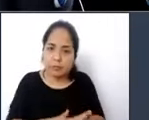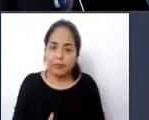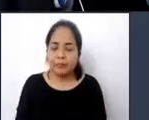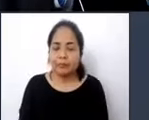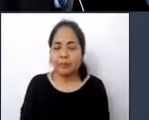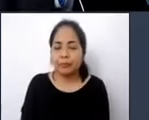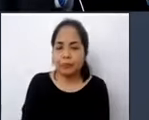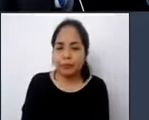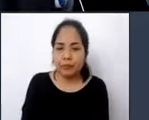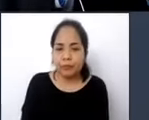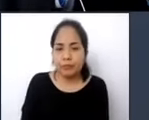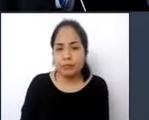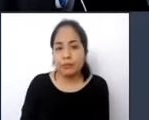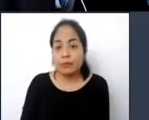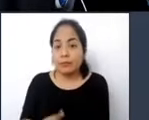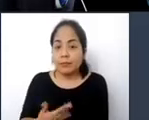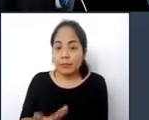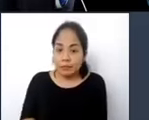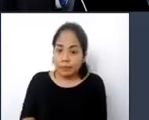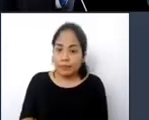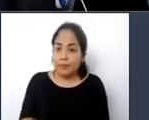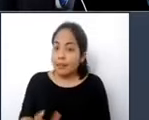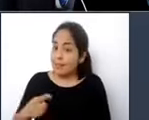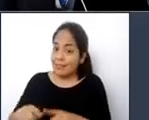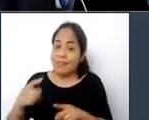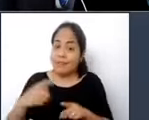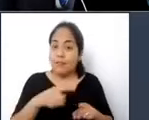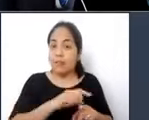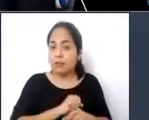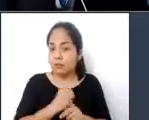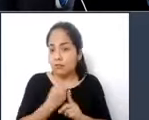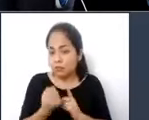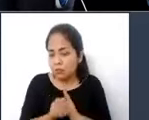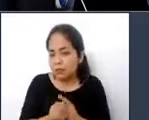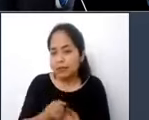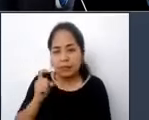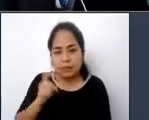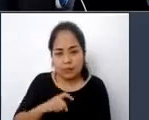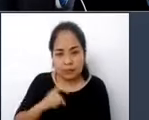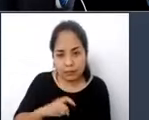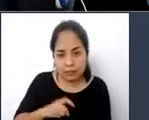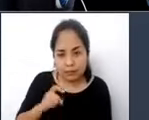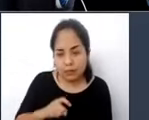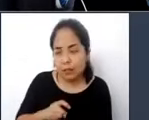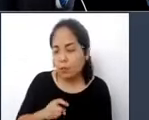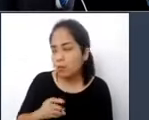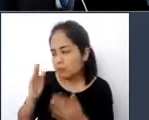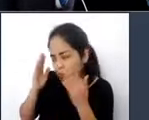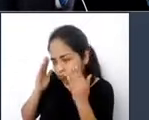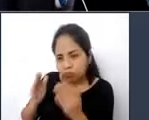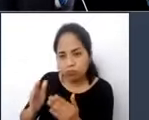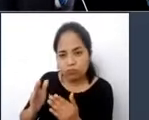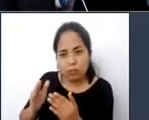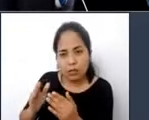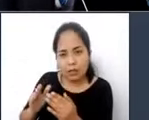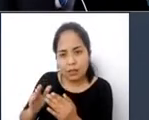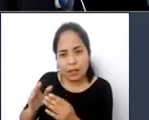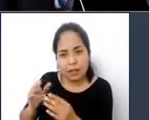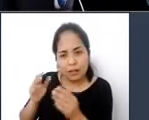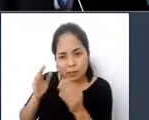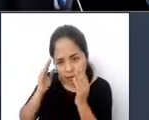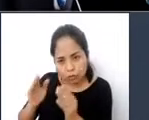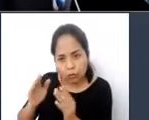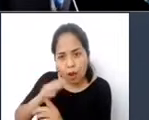en todos los casos también debemos dar tratamiento especial al entorno porque si la